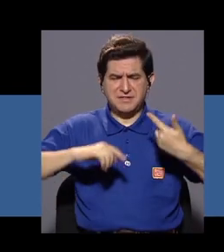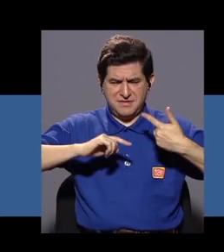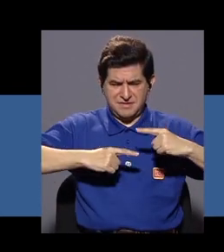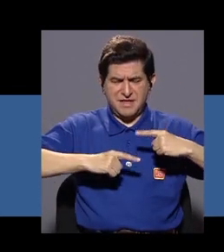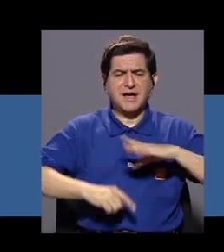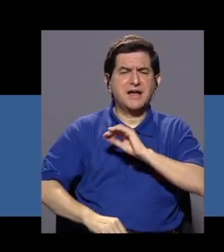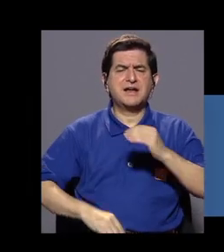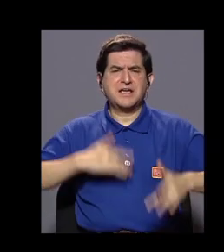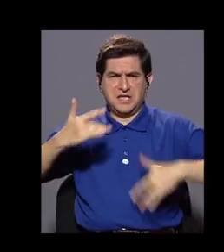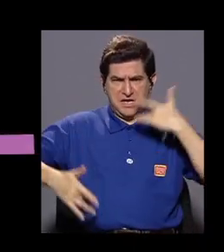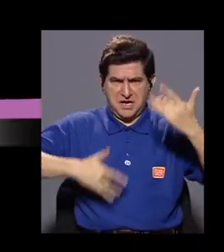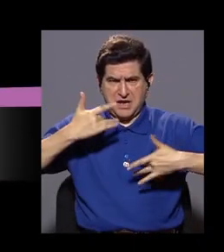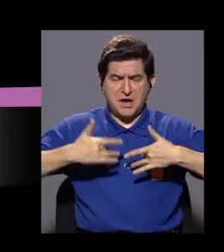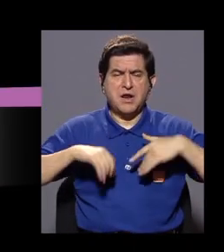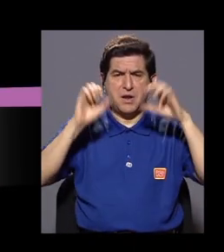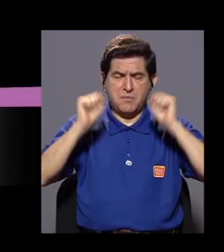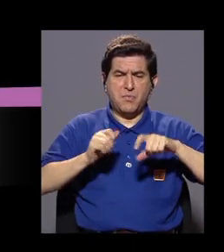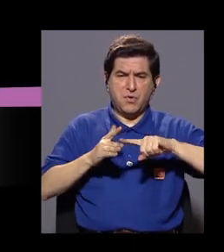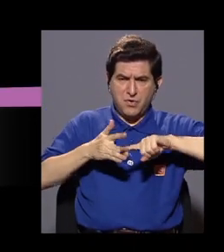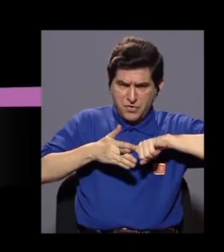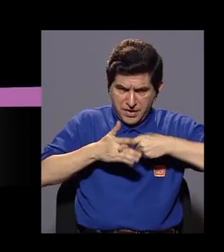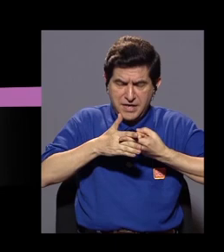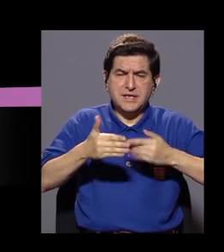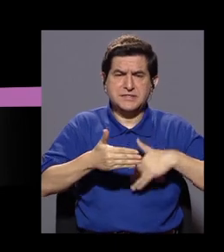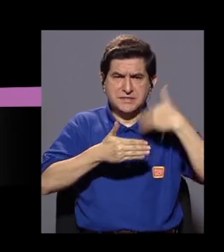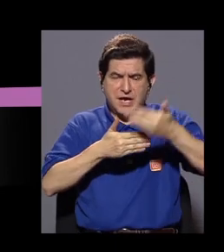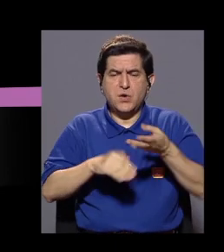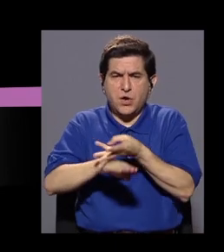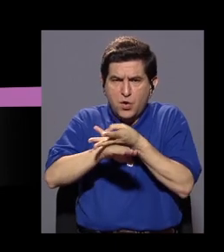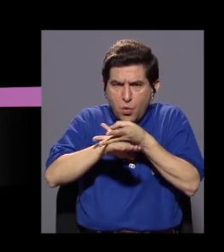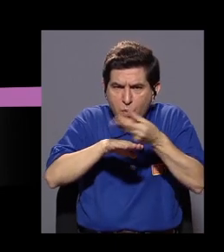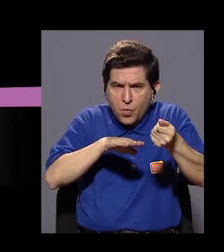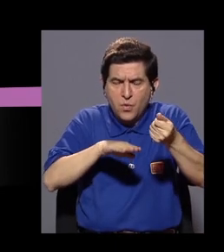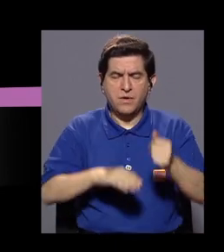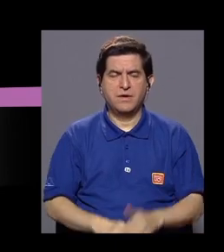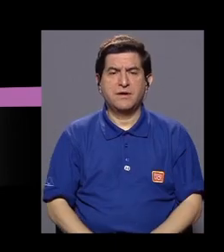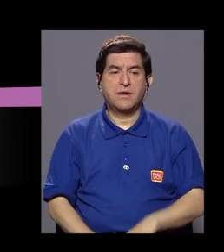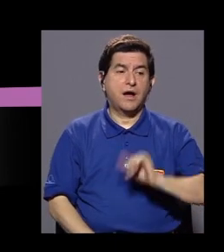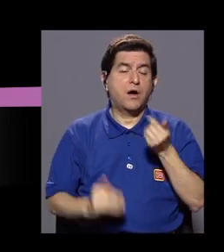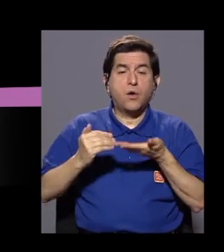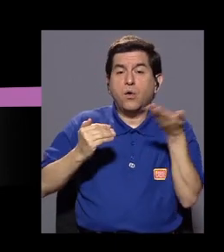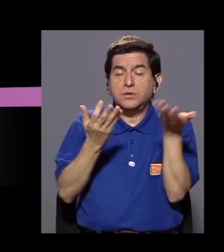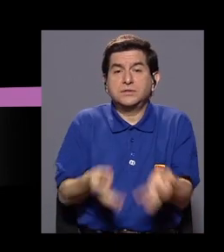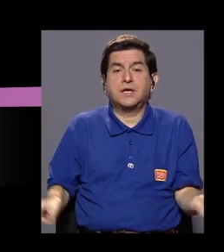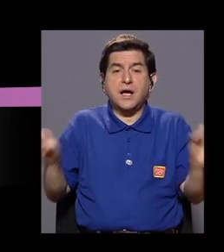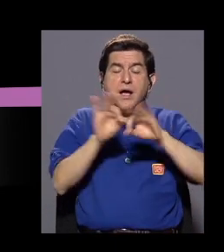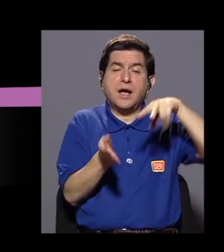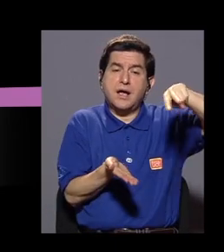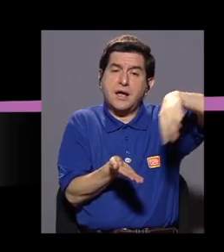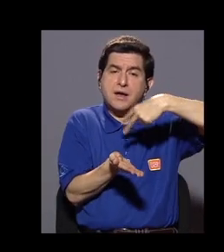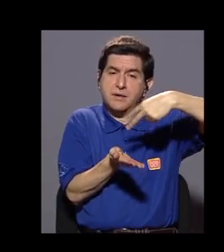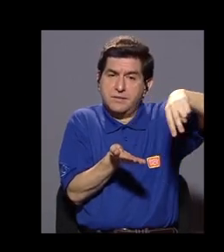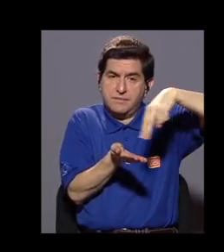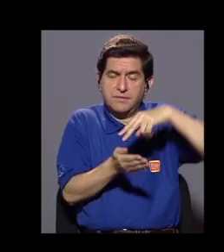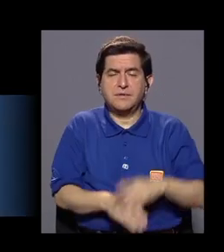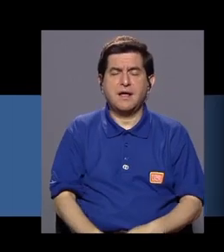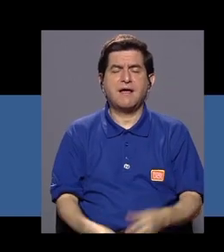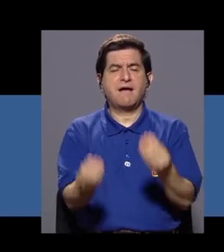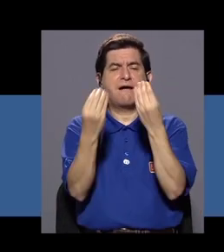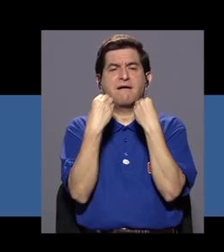entregarme a ese sentimiento para partir de ahí luego buscar sanar. Y creo que otra cosa importante de la danza es que nos